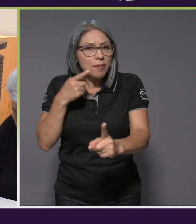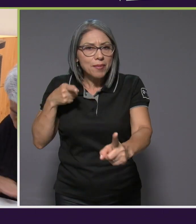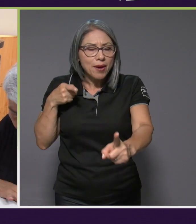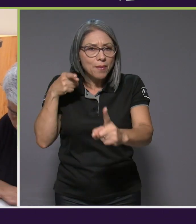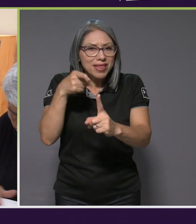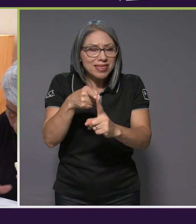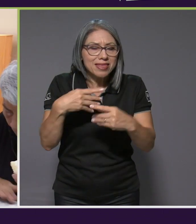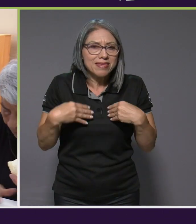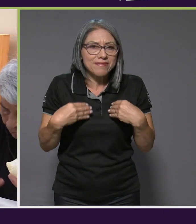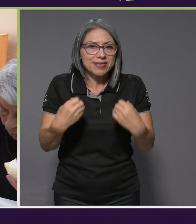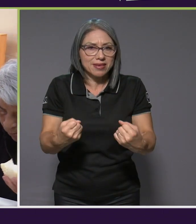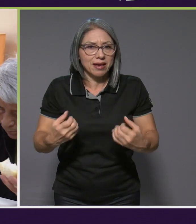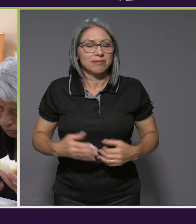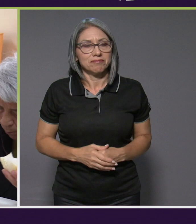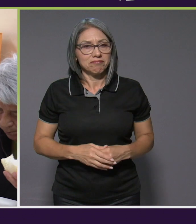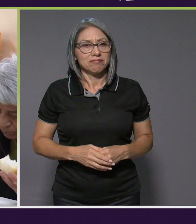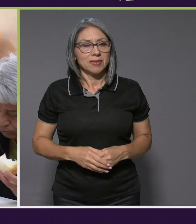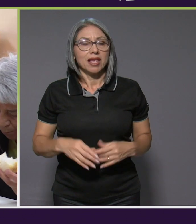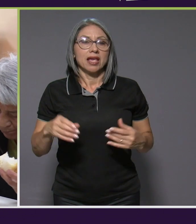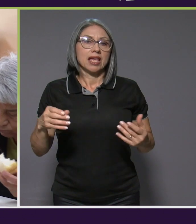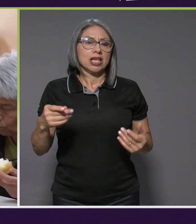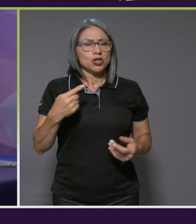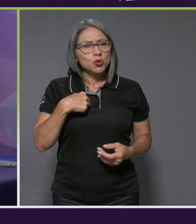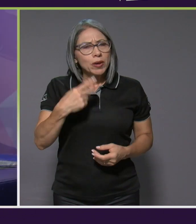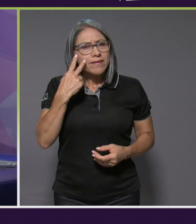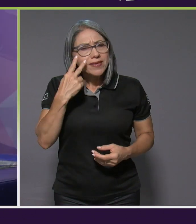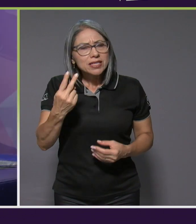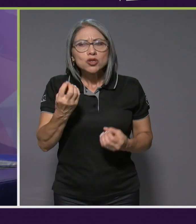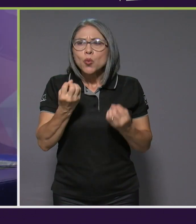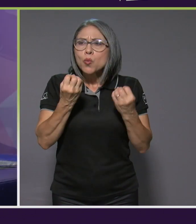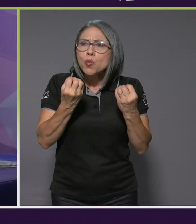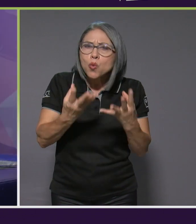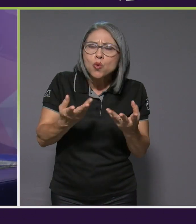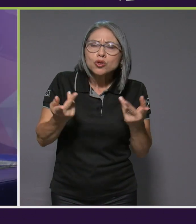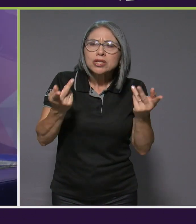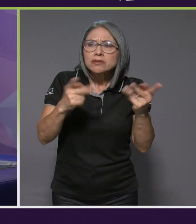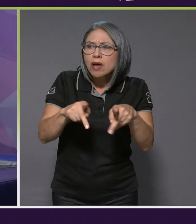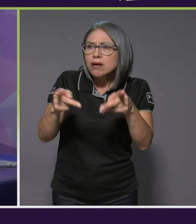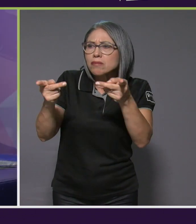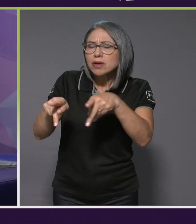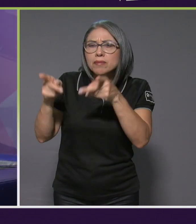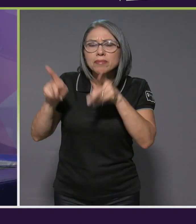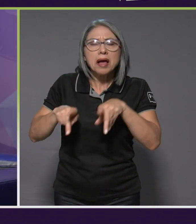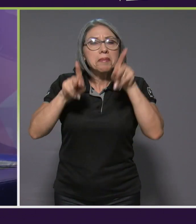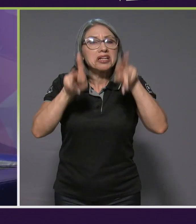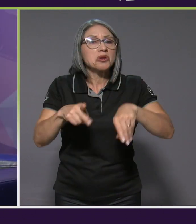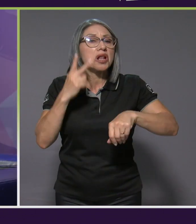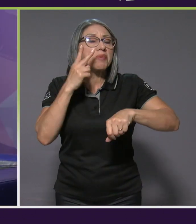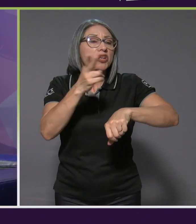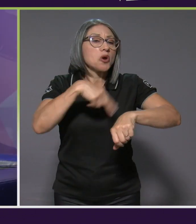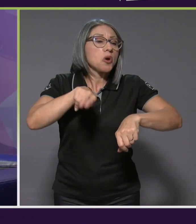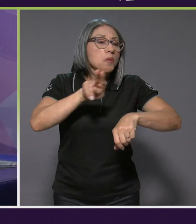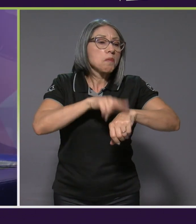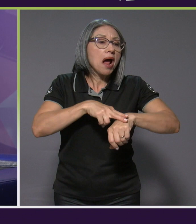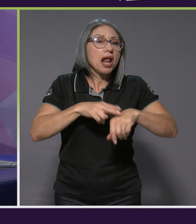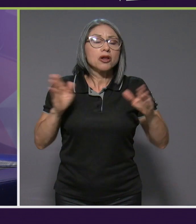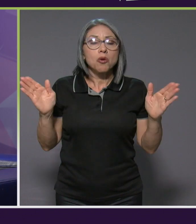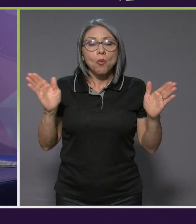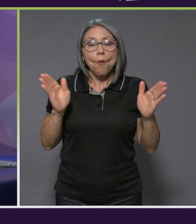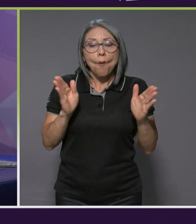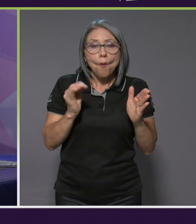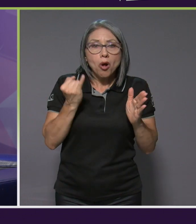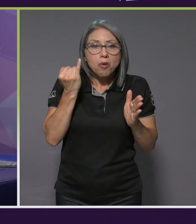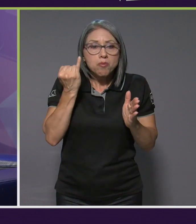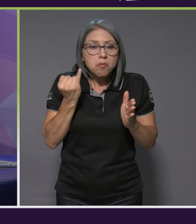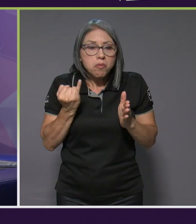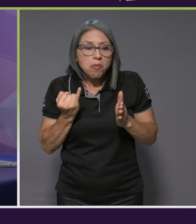salud. Y sí, yo sí he visto muchos casos, ¿verdad?, donde la persona normaliza el perder peso, el perder músculo,